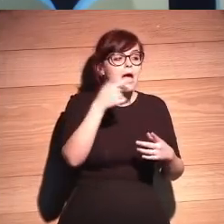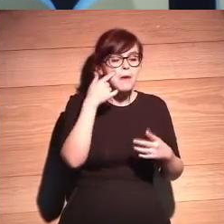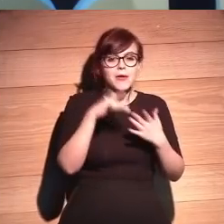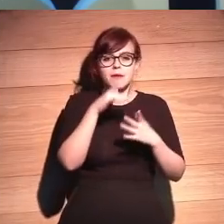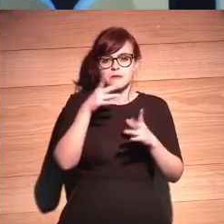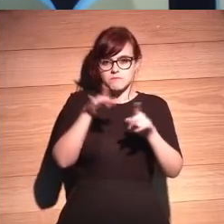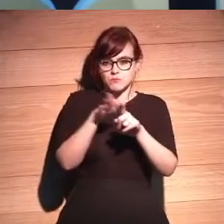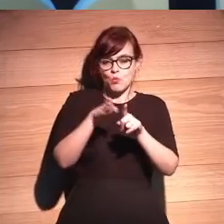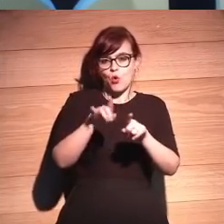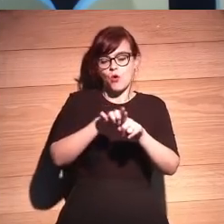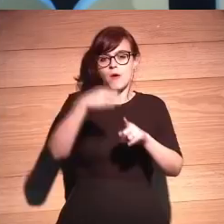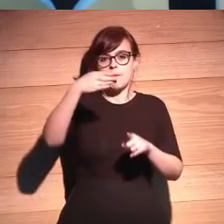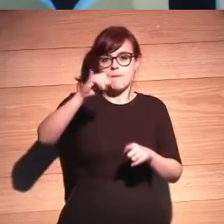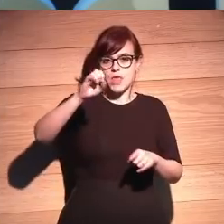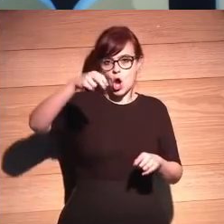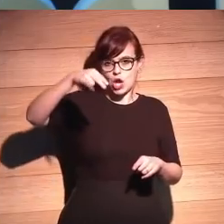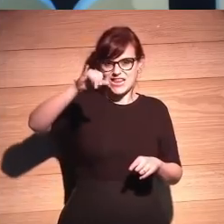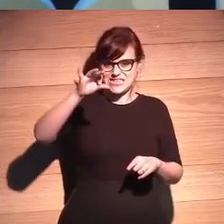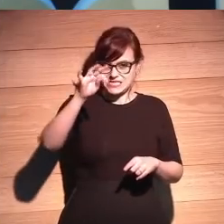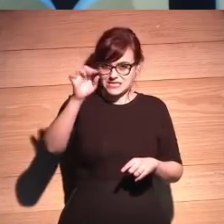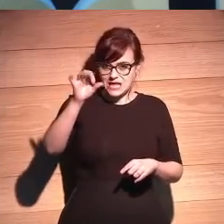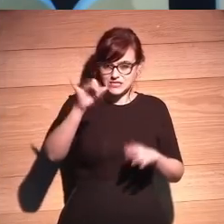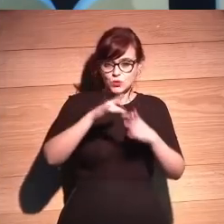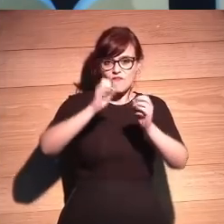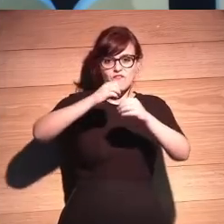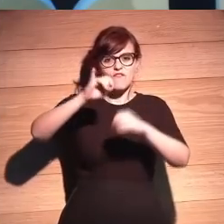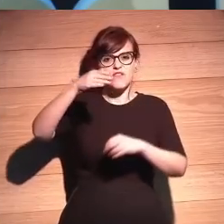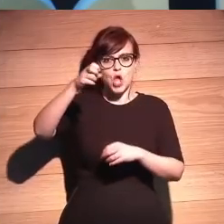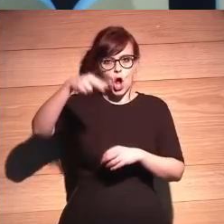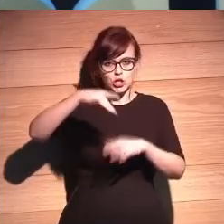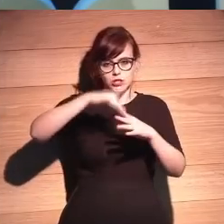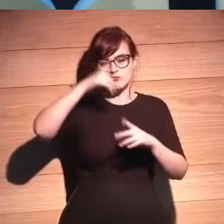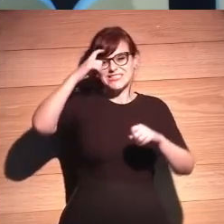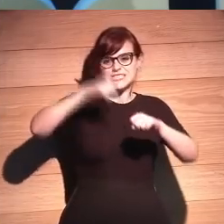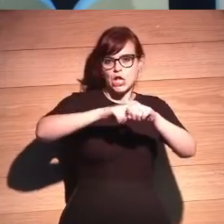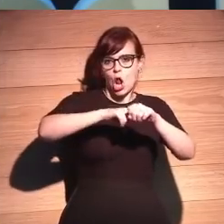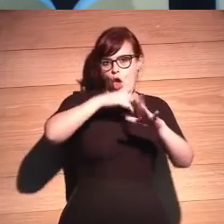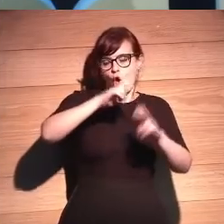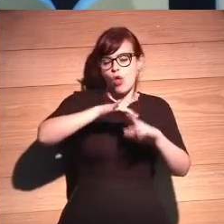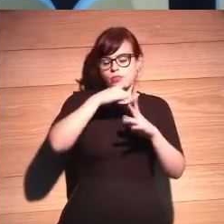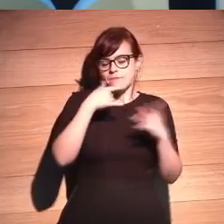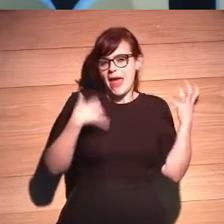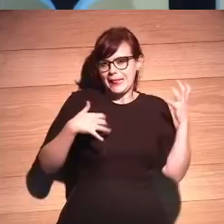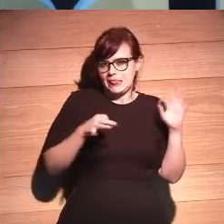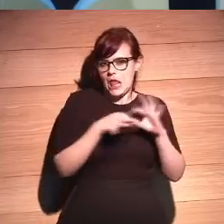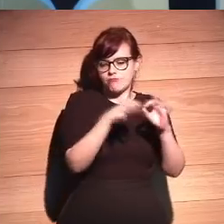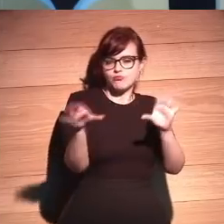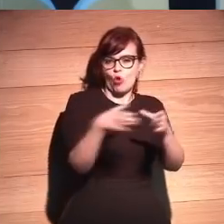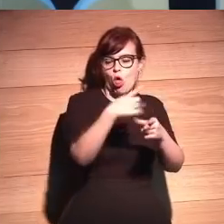Eran bionistas que siguen a Bion. Psicólogo célebre del siglo XX. Y eran todos argentinos.